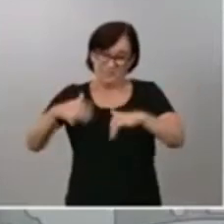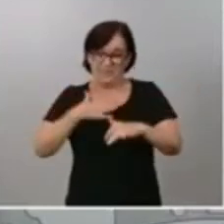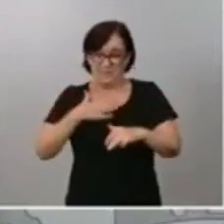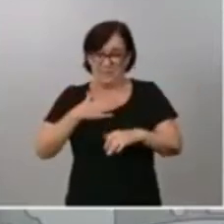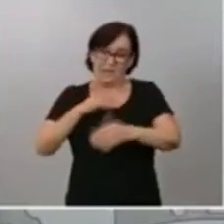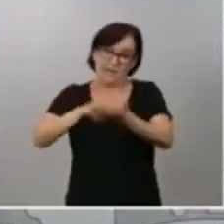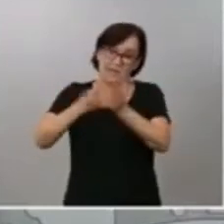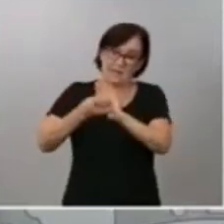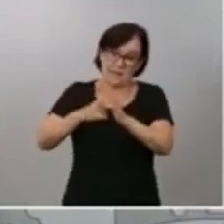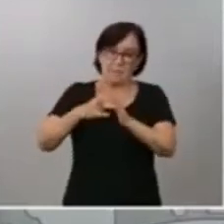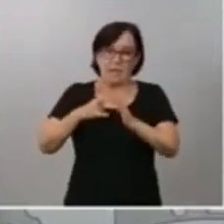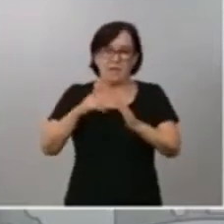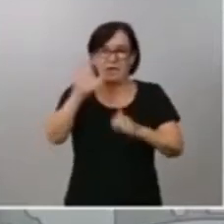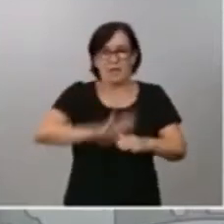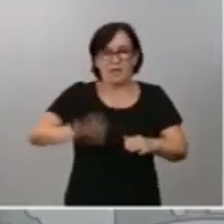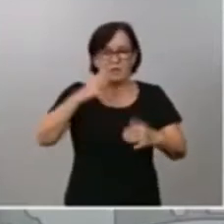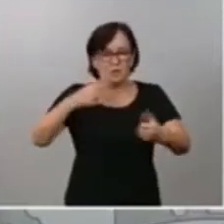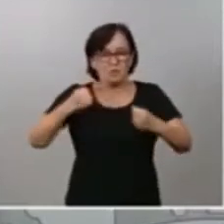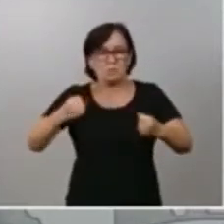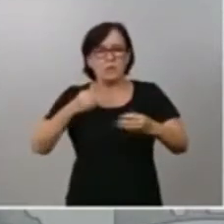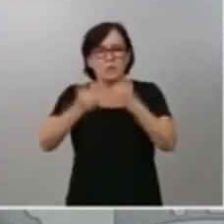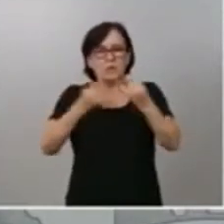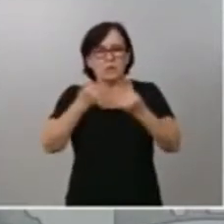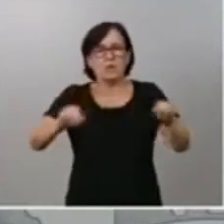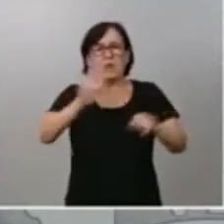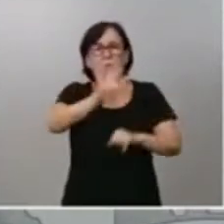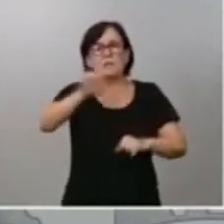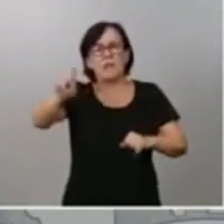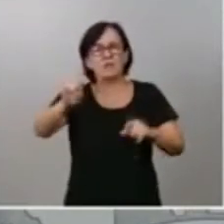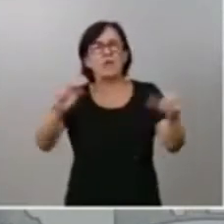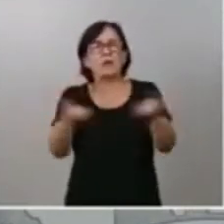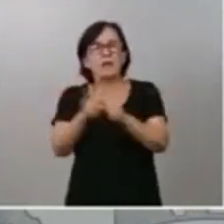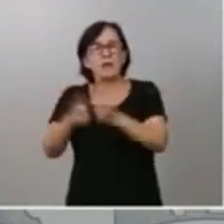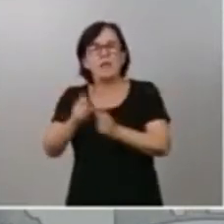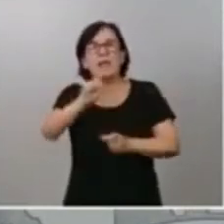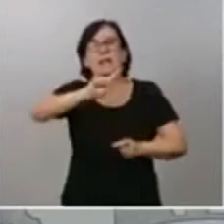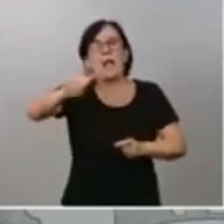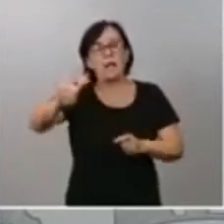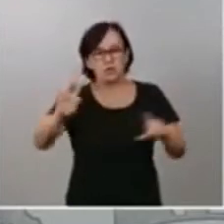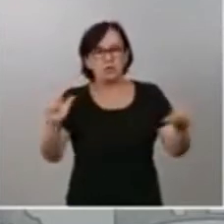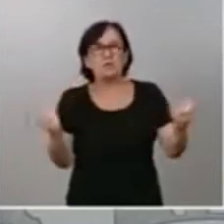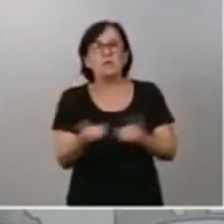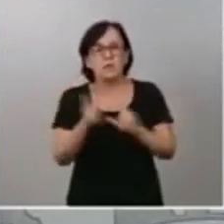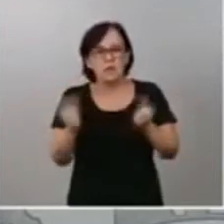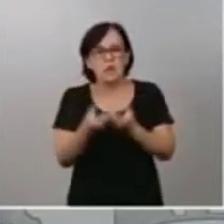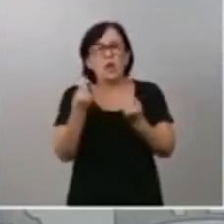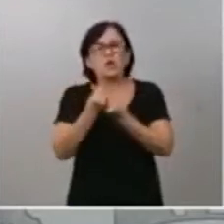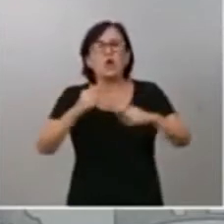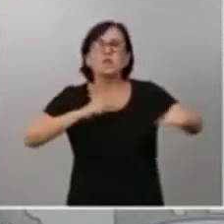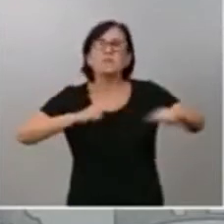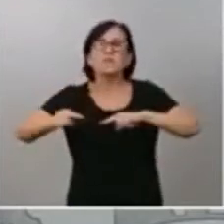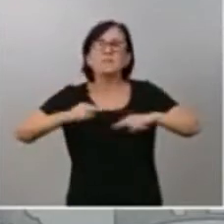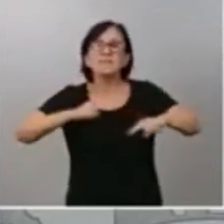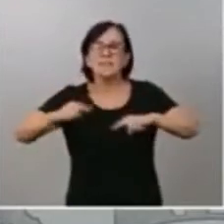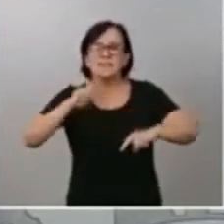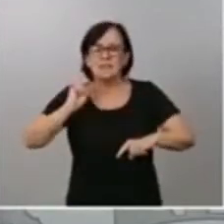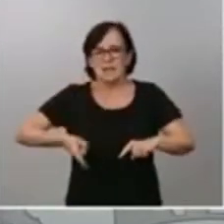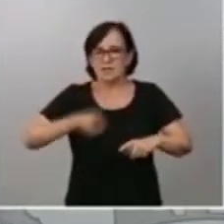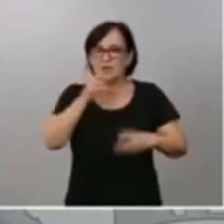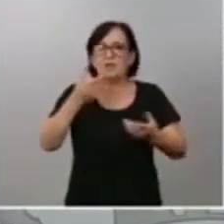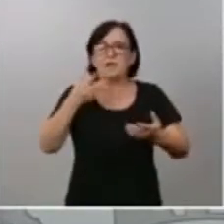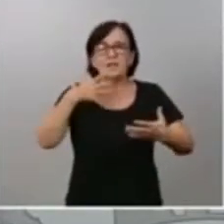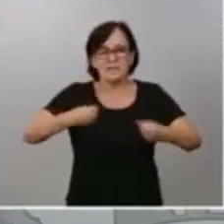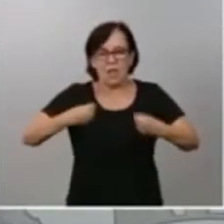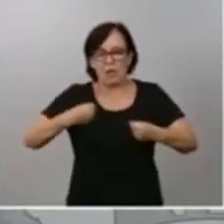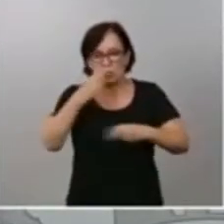Salud, se han celebrado 41 reuniones, como he dicho antes, y 14 reuniones con los directores de salud pública de las distintas